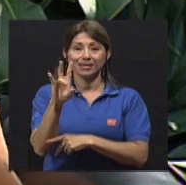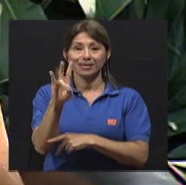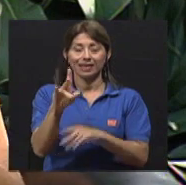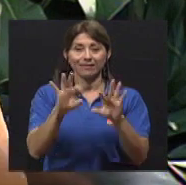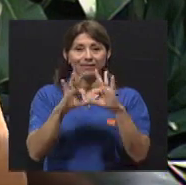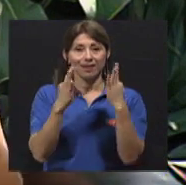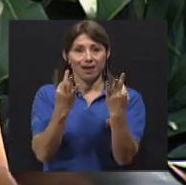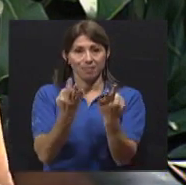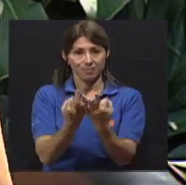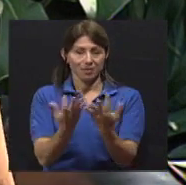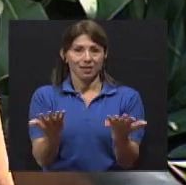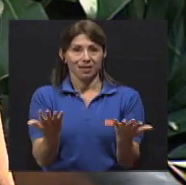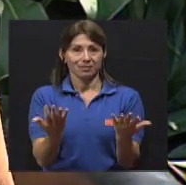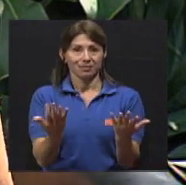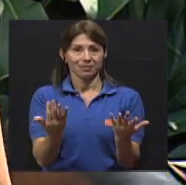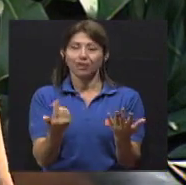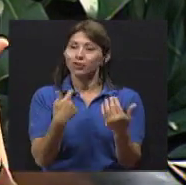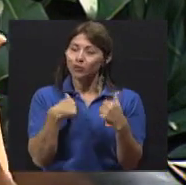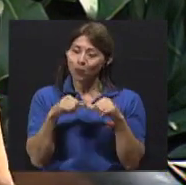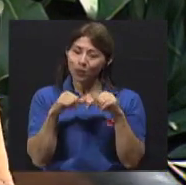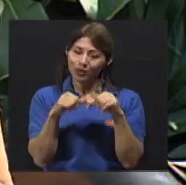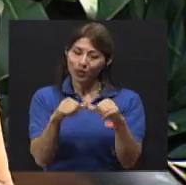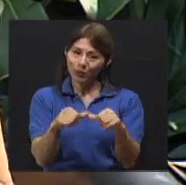sigo yo con el mismo tema, ¿verdad?